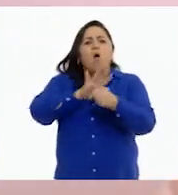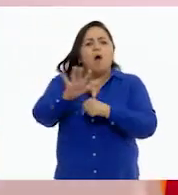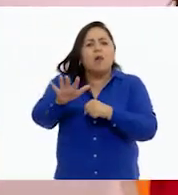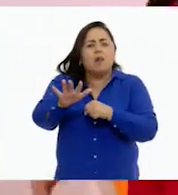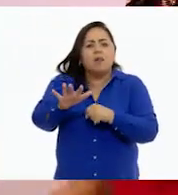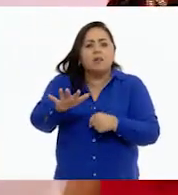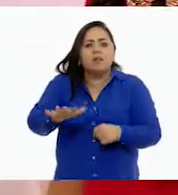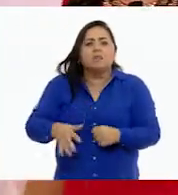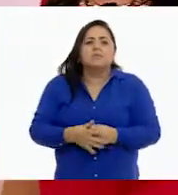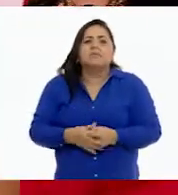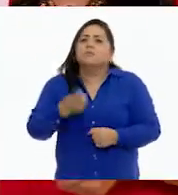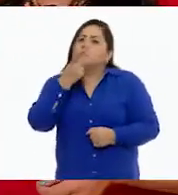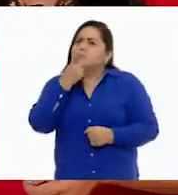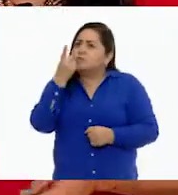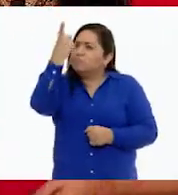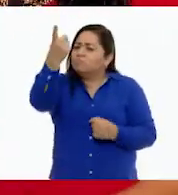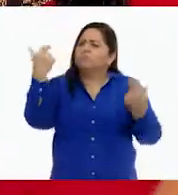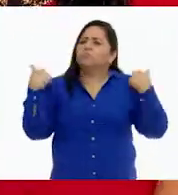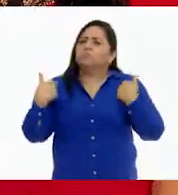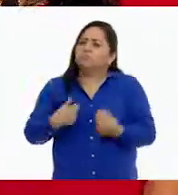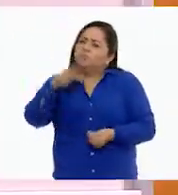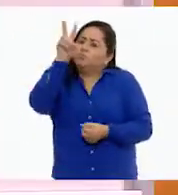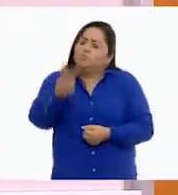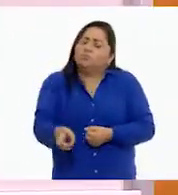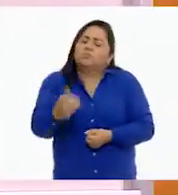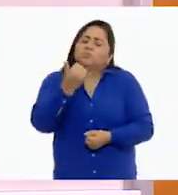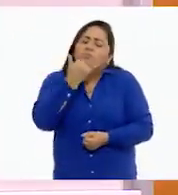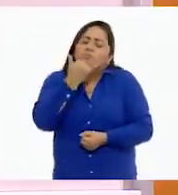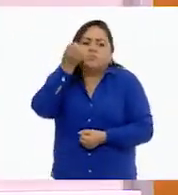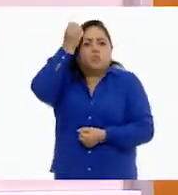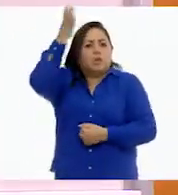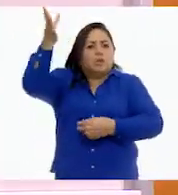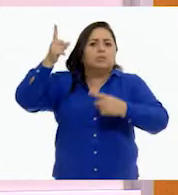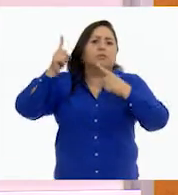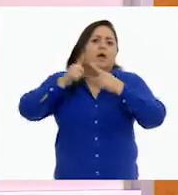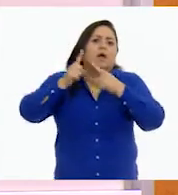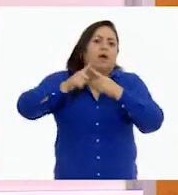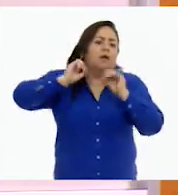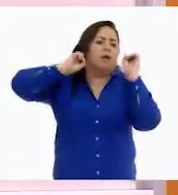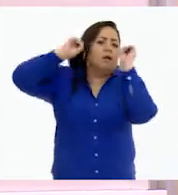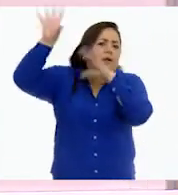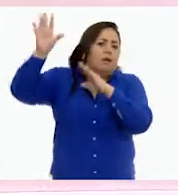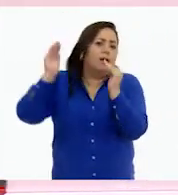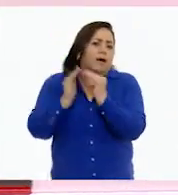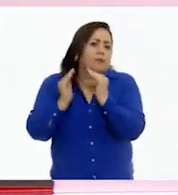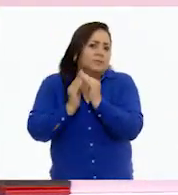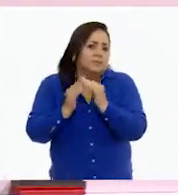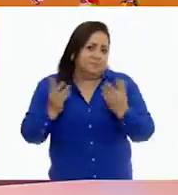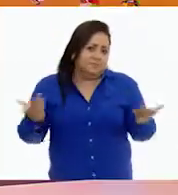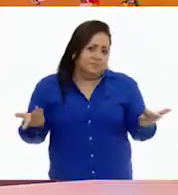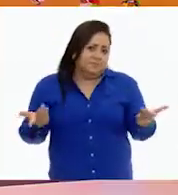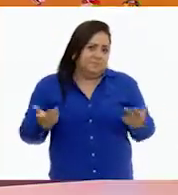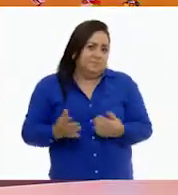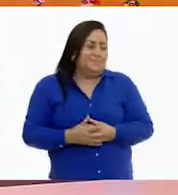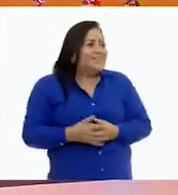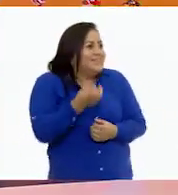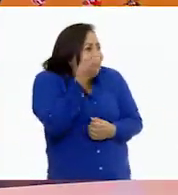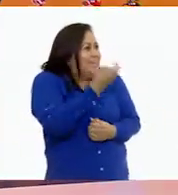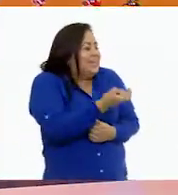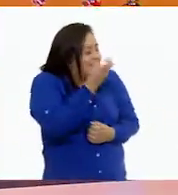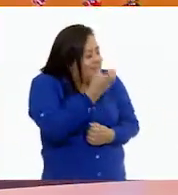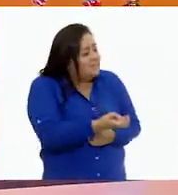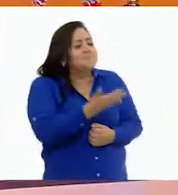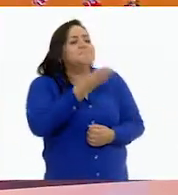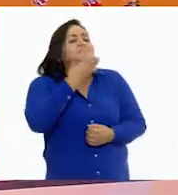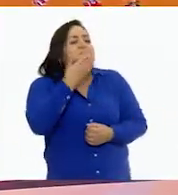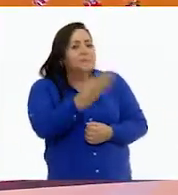es decirle a la maestra que olvidé mi tarea en la casa. Así es,